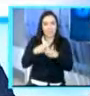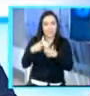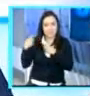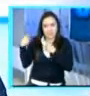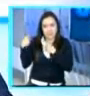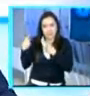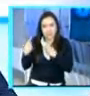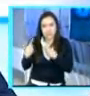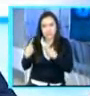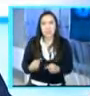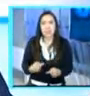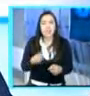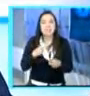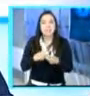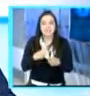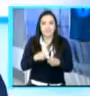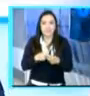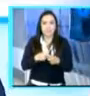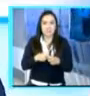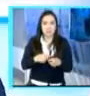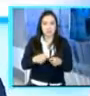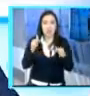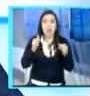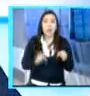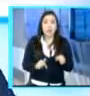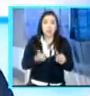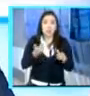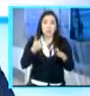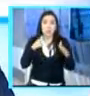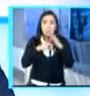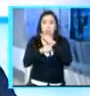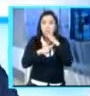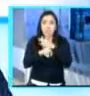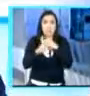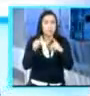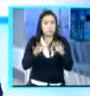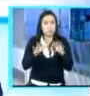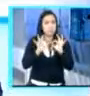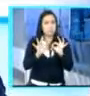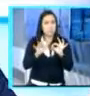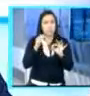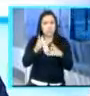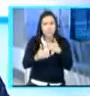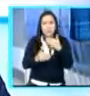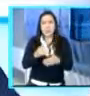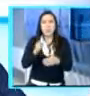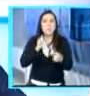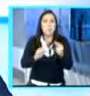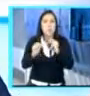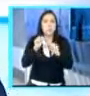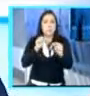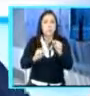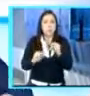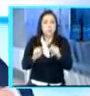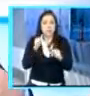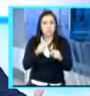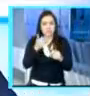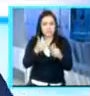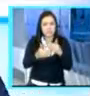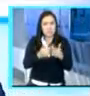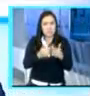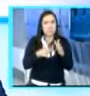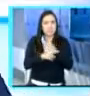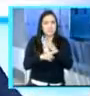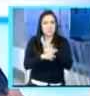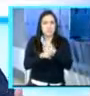No hubo rompimiento constitucional, elecciones bajo condiciones regulares, imparciales, las